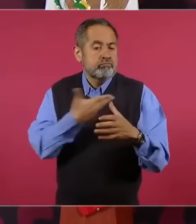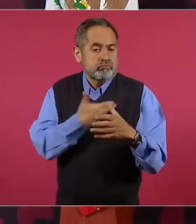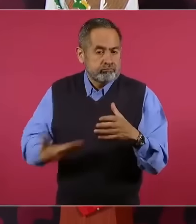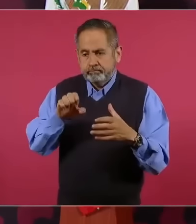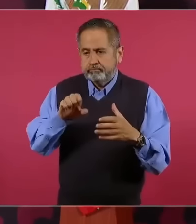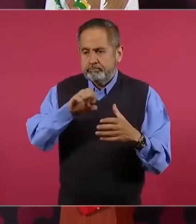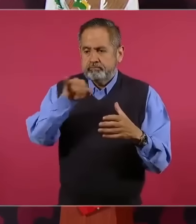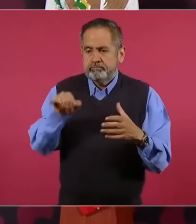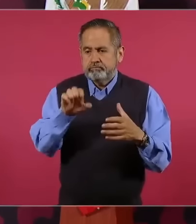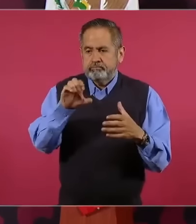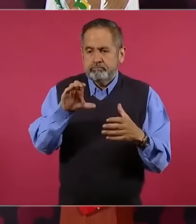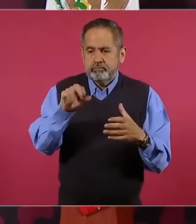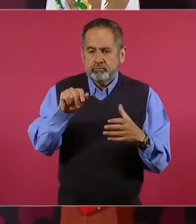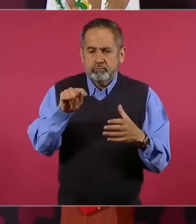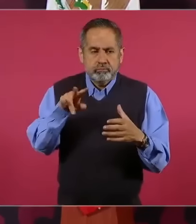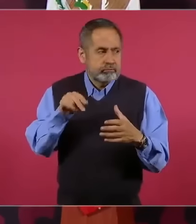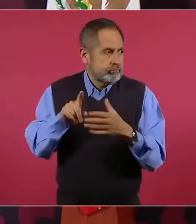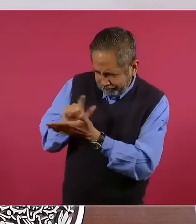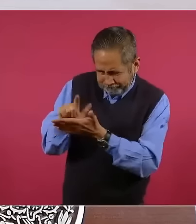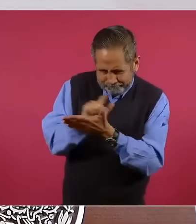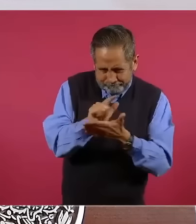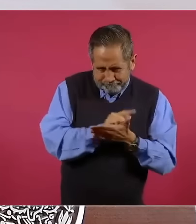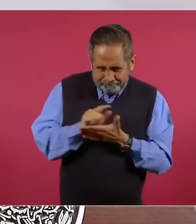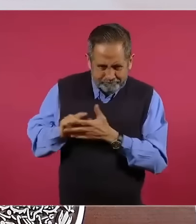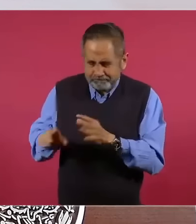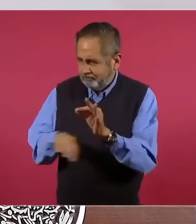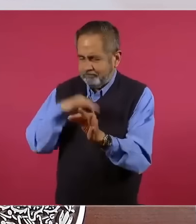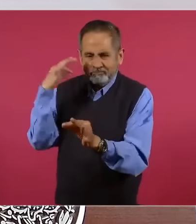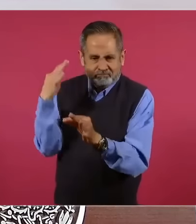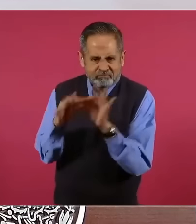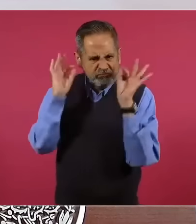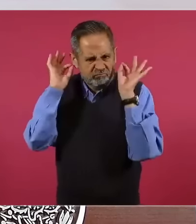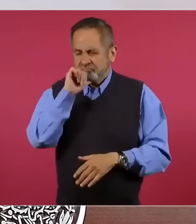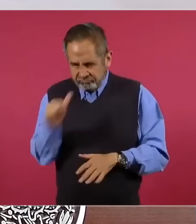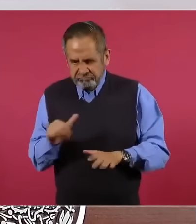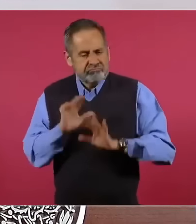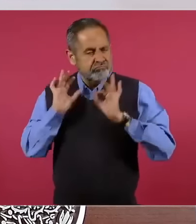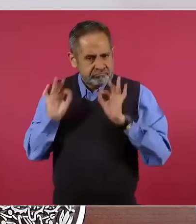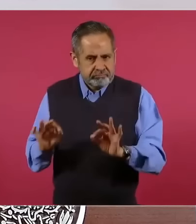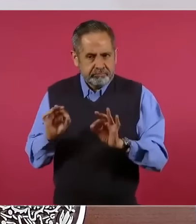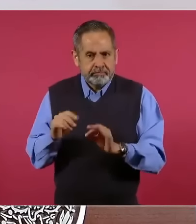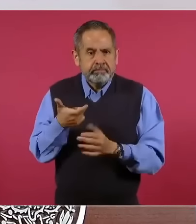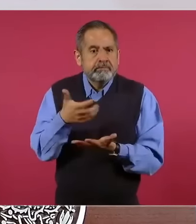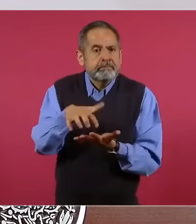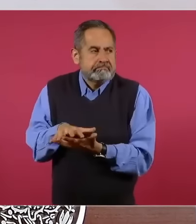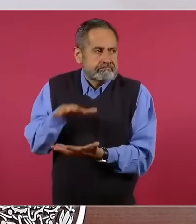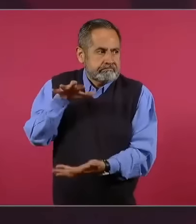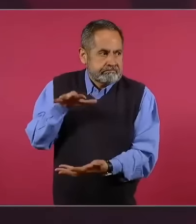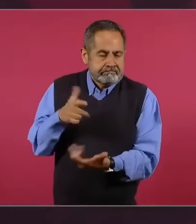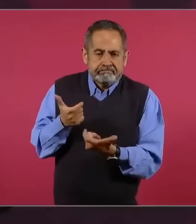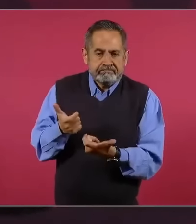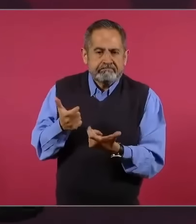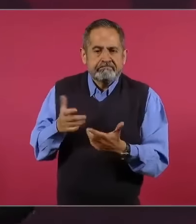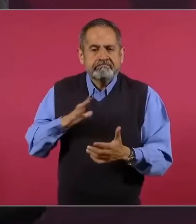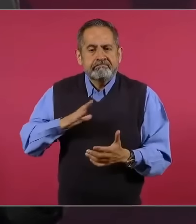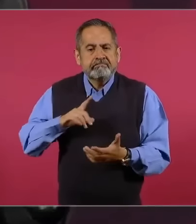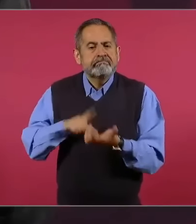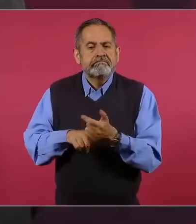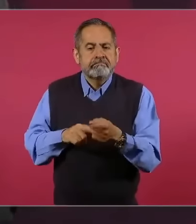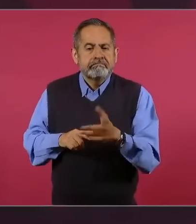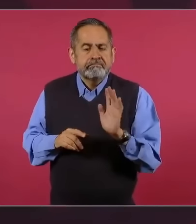ejecutivo. Y eso nos permite ahorrar. Y nos permite,